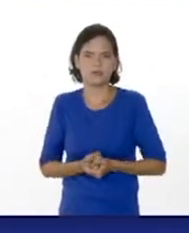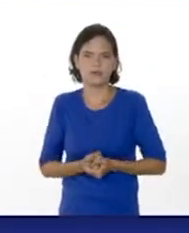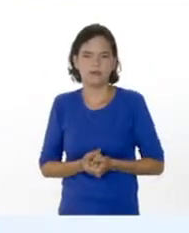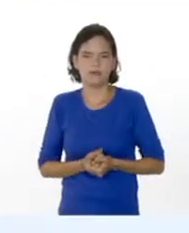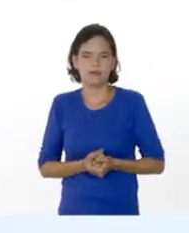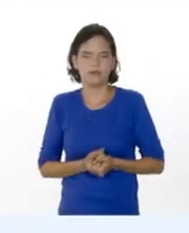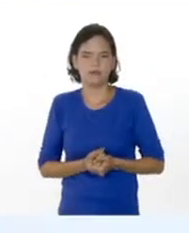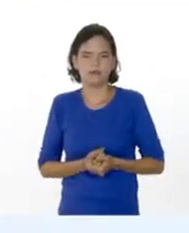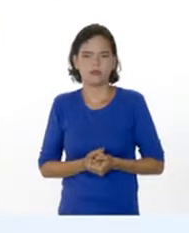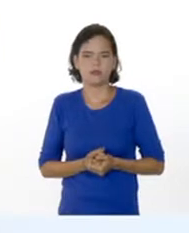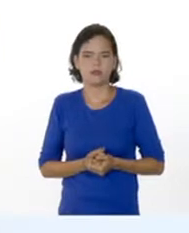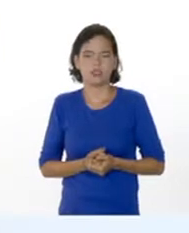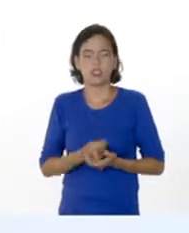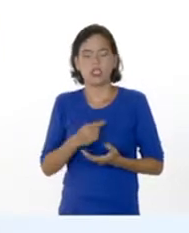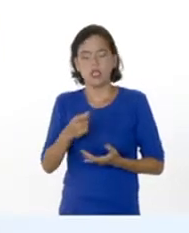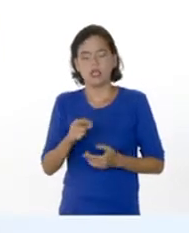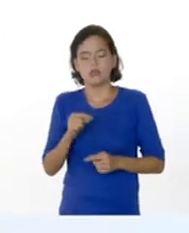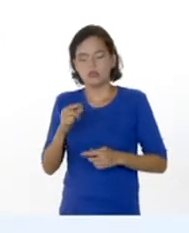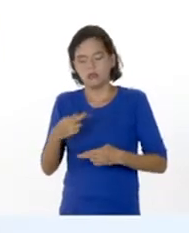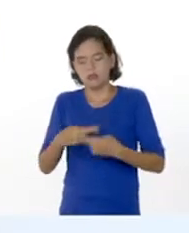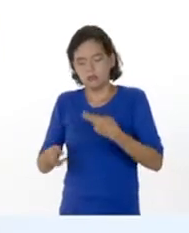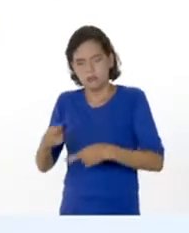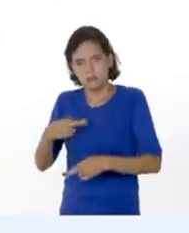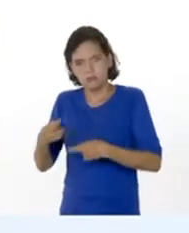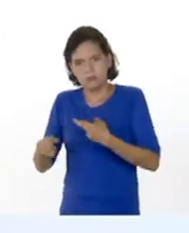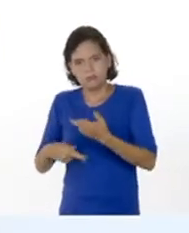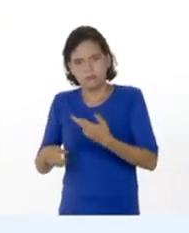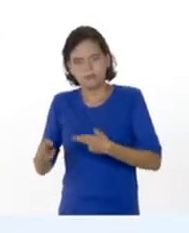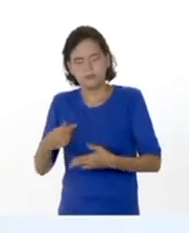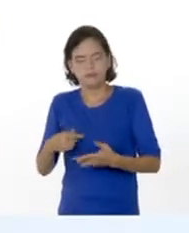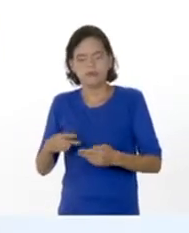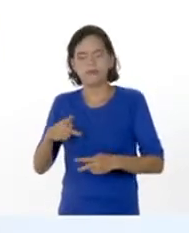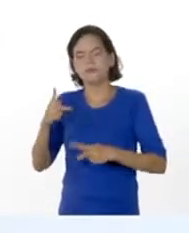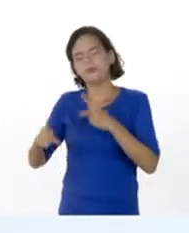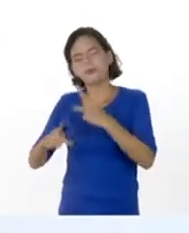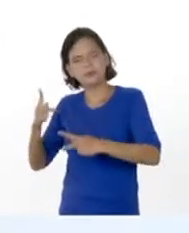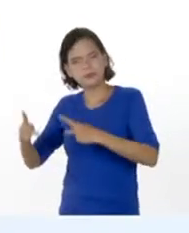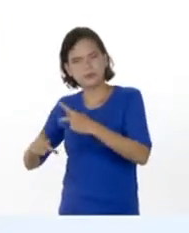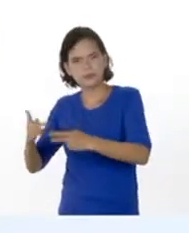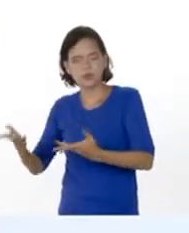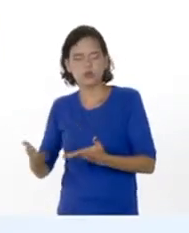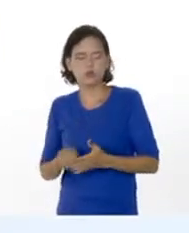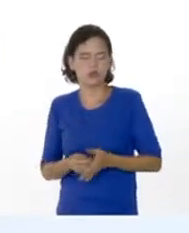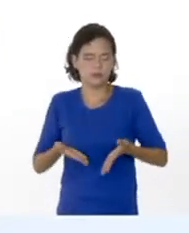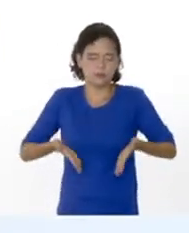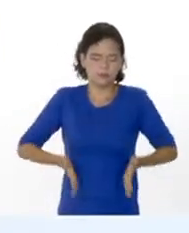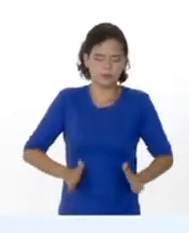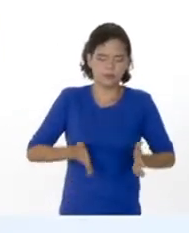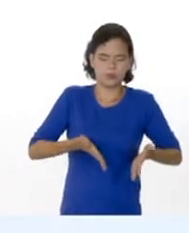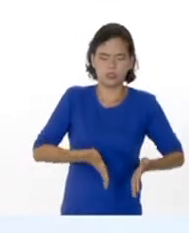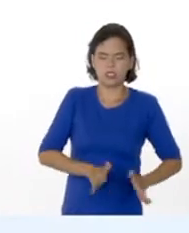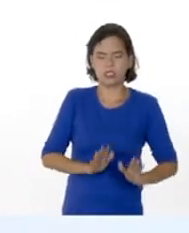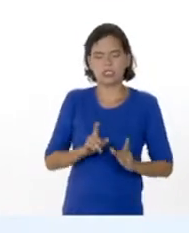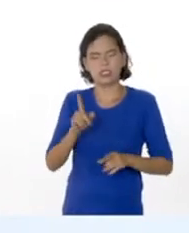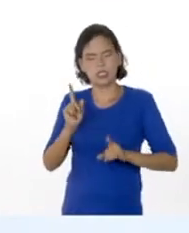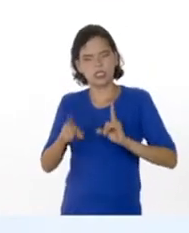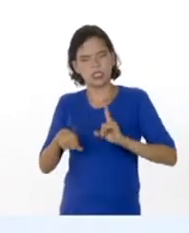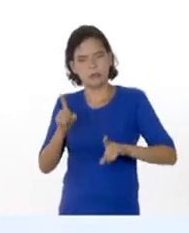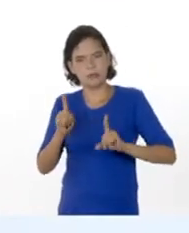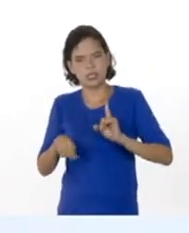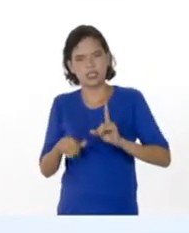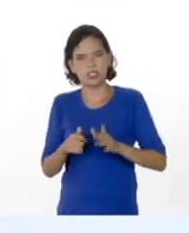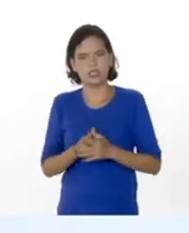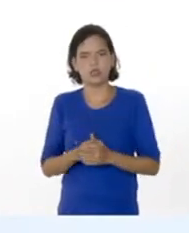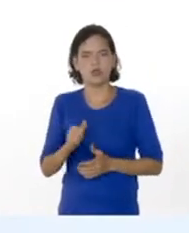en la medida en que ellos se interrelacionen van a producir una descendencia adecuada de acuerdo a